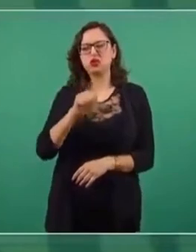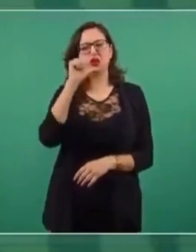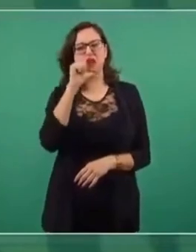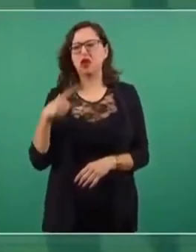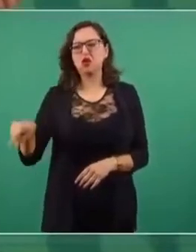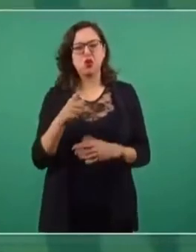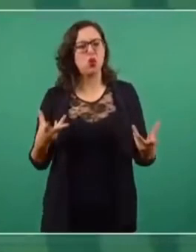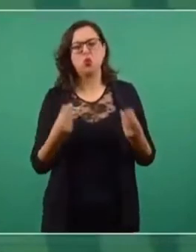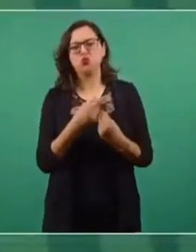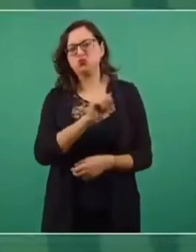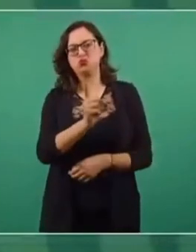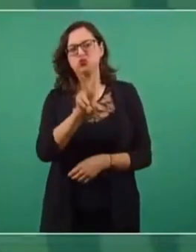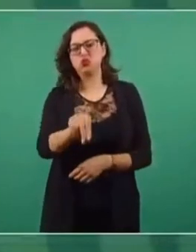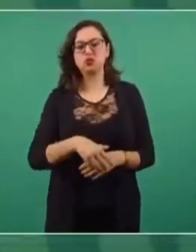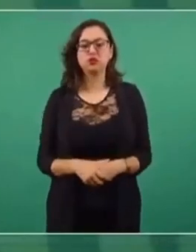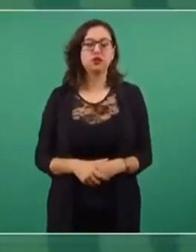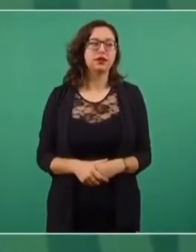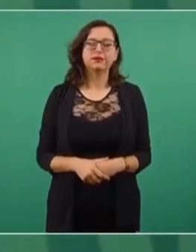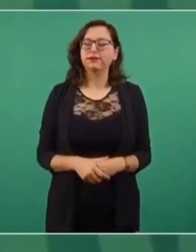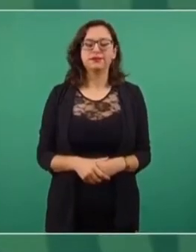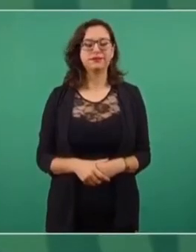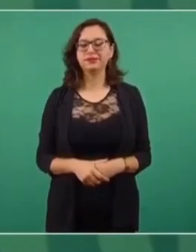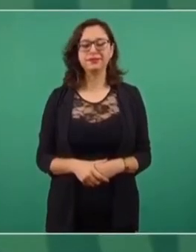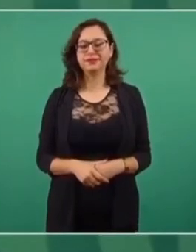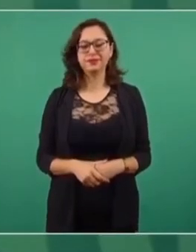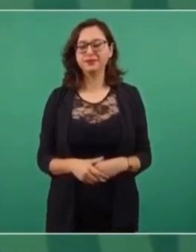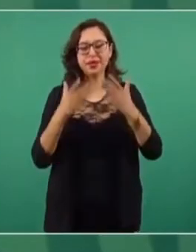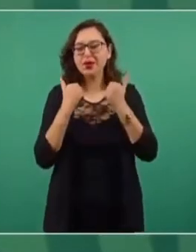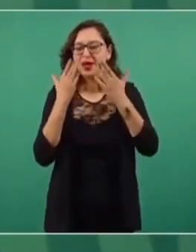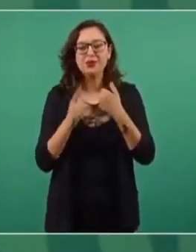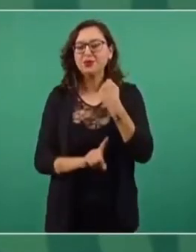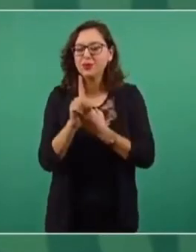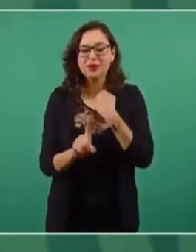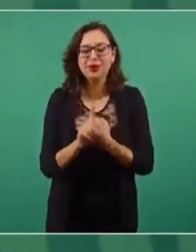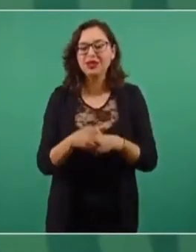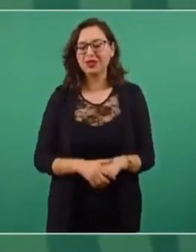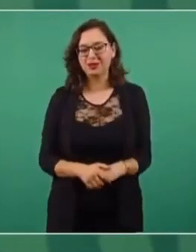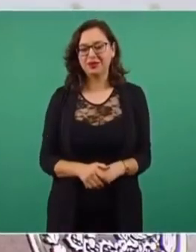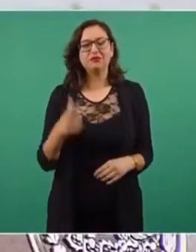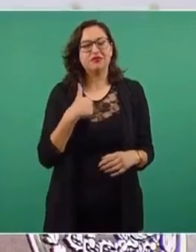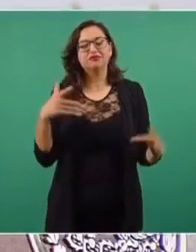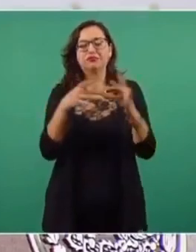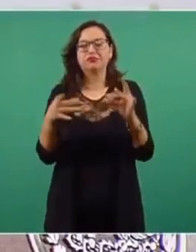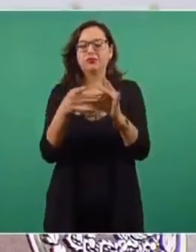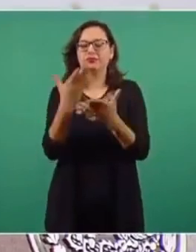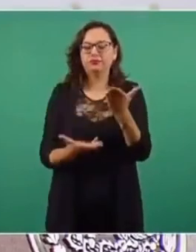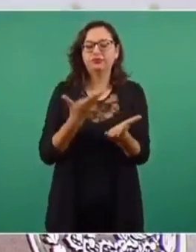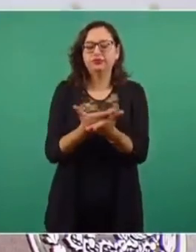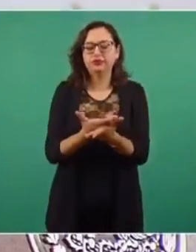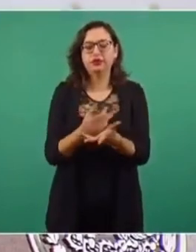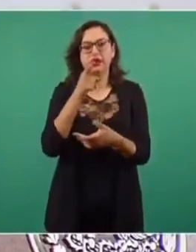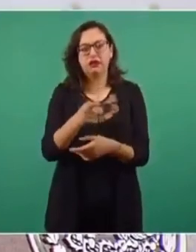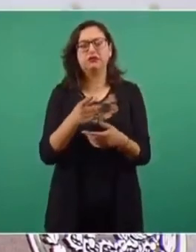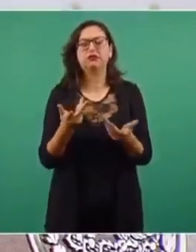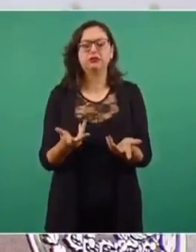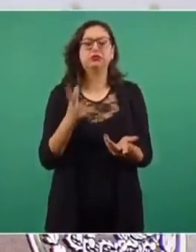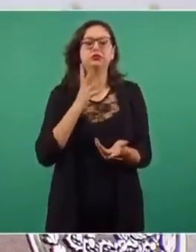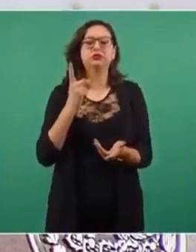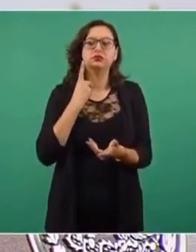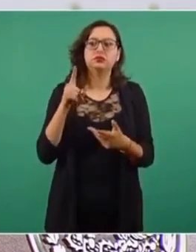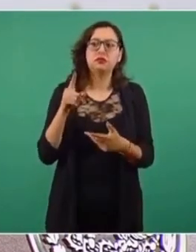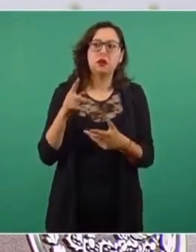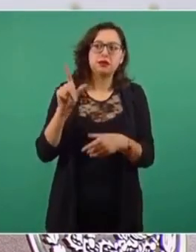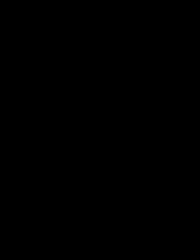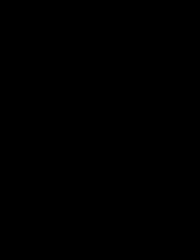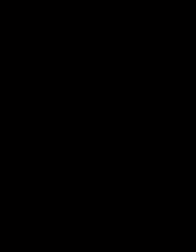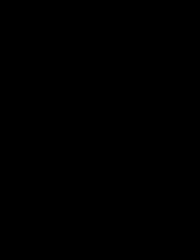Es que yo hice el planteamiento de que faltaban muy pocos legisladores para tener mayoría calificada y llevar a cabo las reformas